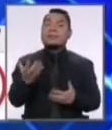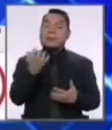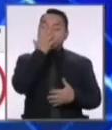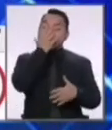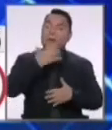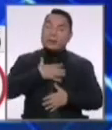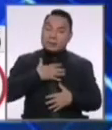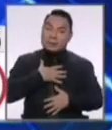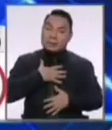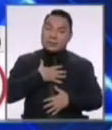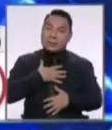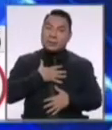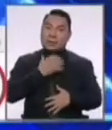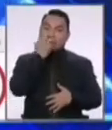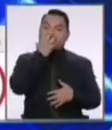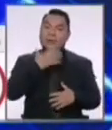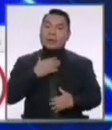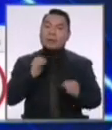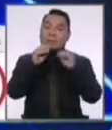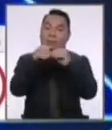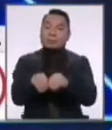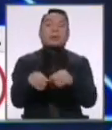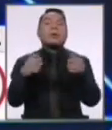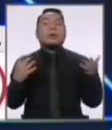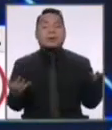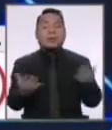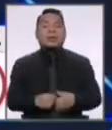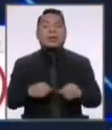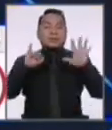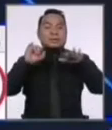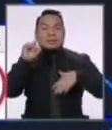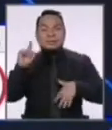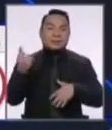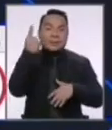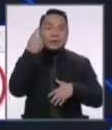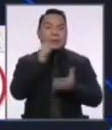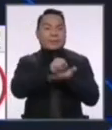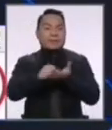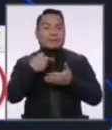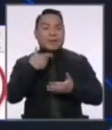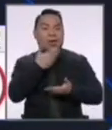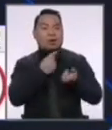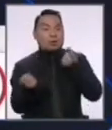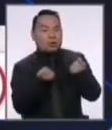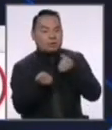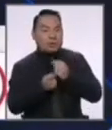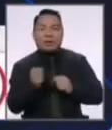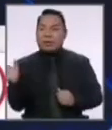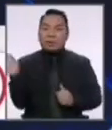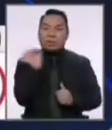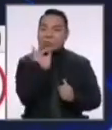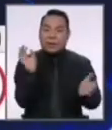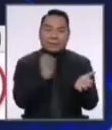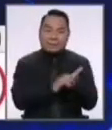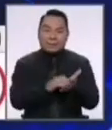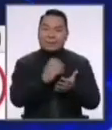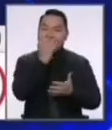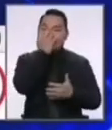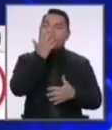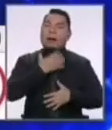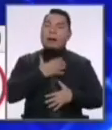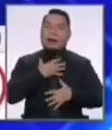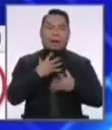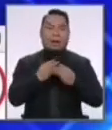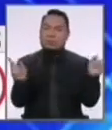oxígeno estarán instaladas los seis primeros meses de mi gobierno. Nunca más debe faltar oxígeno